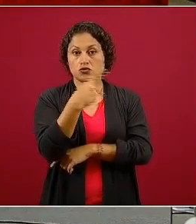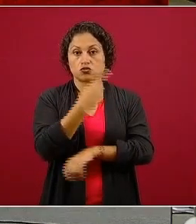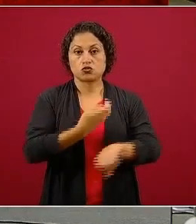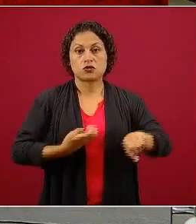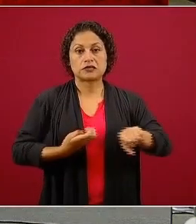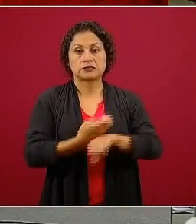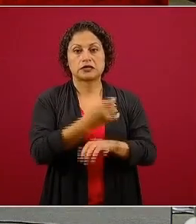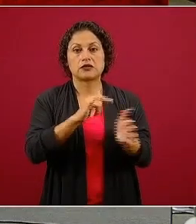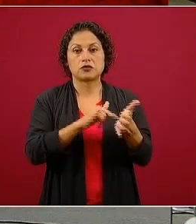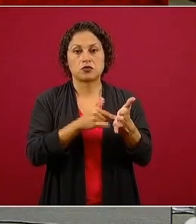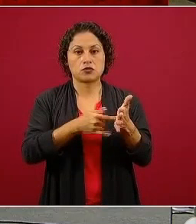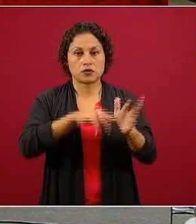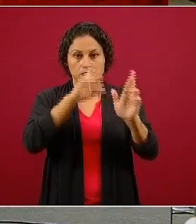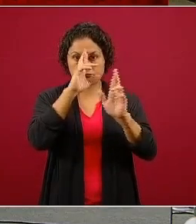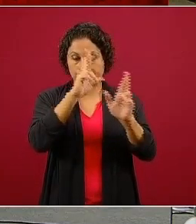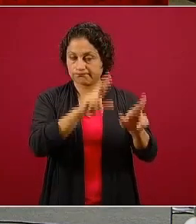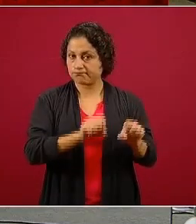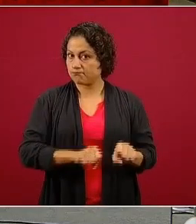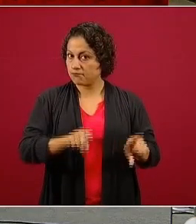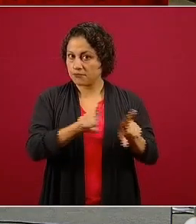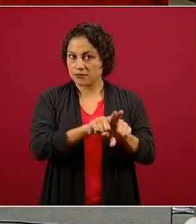la República. Siguiente.